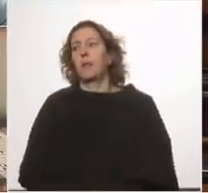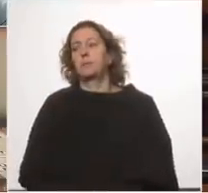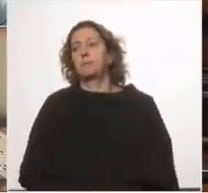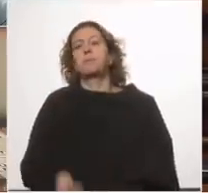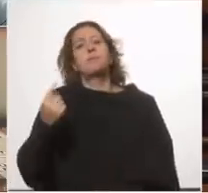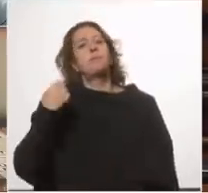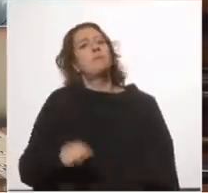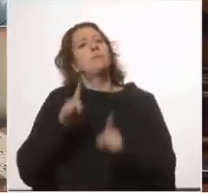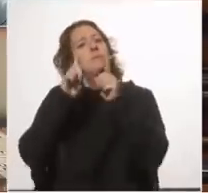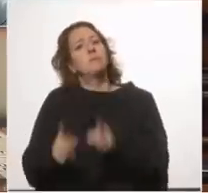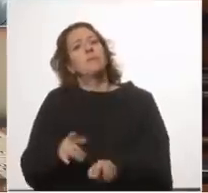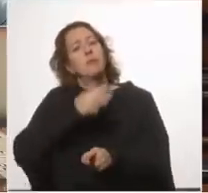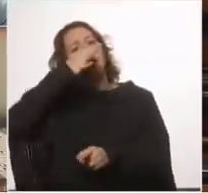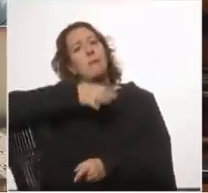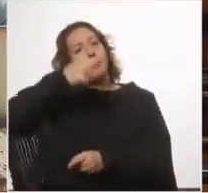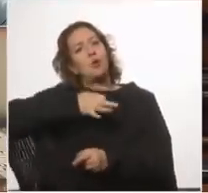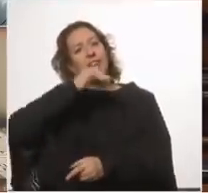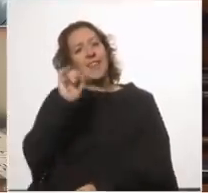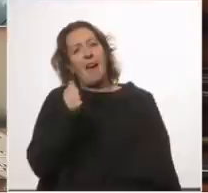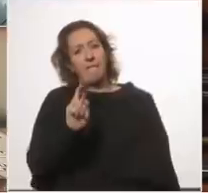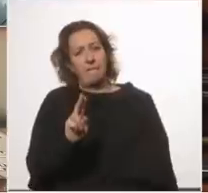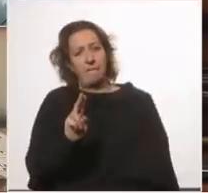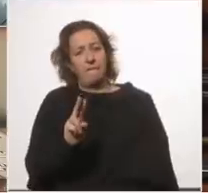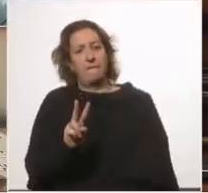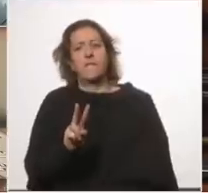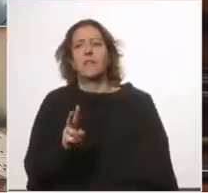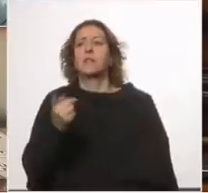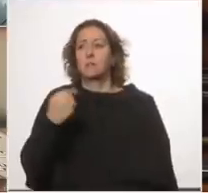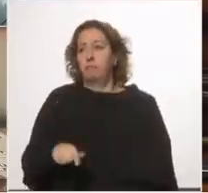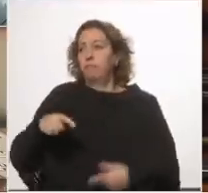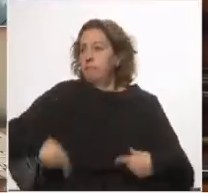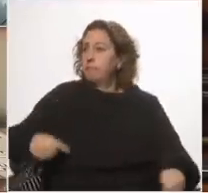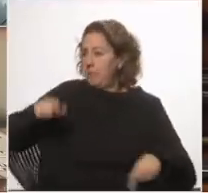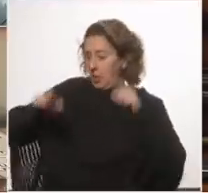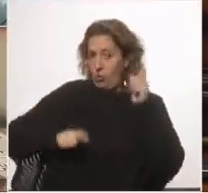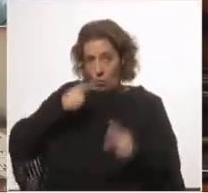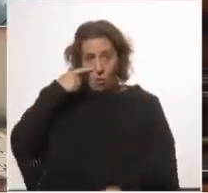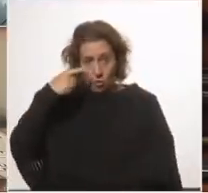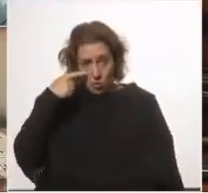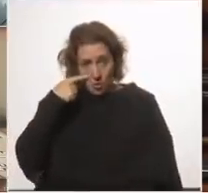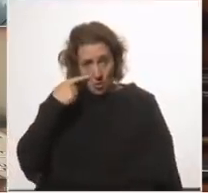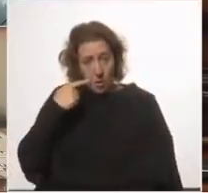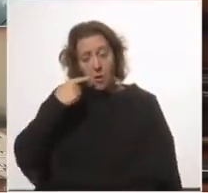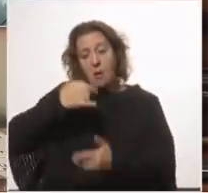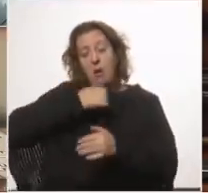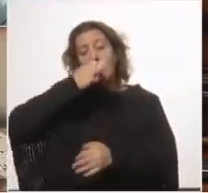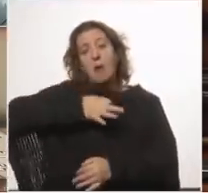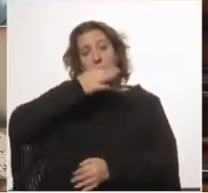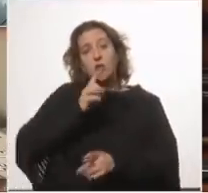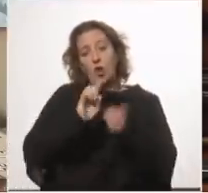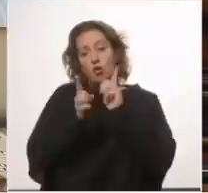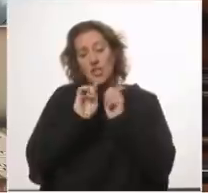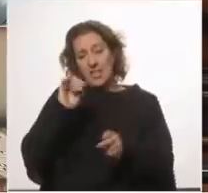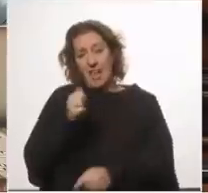Pero también está el reporte guiado, los ministros conocen el reporte guiado, el reporte 11 del guiado es un